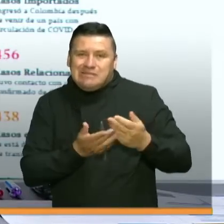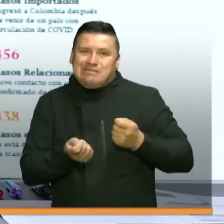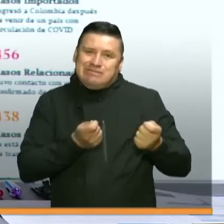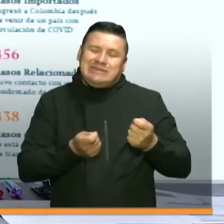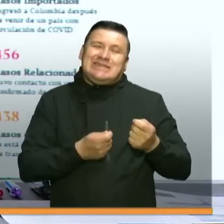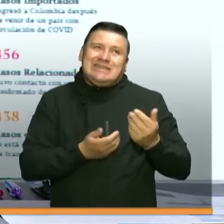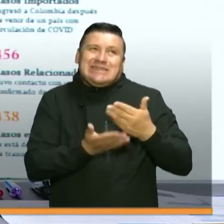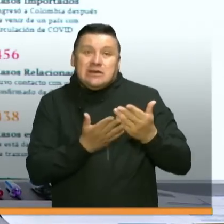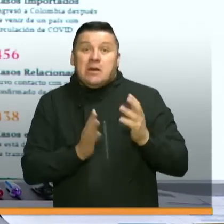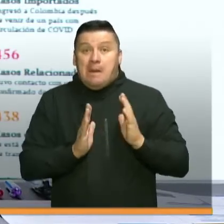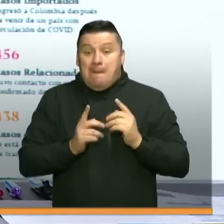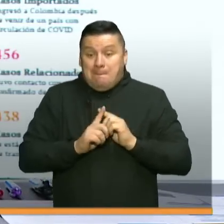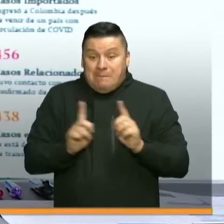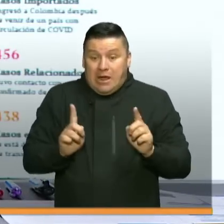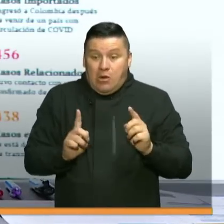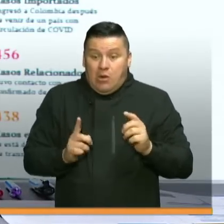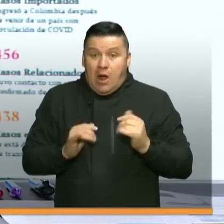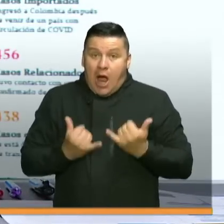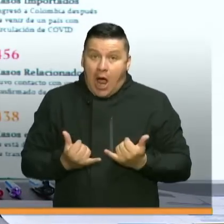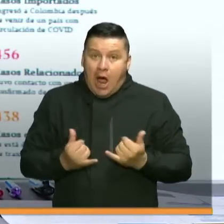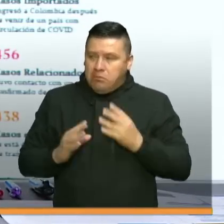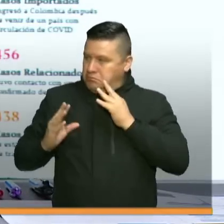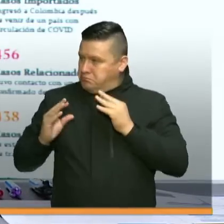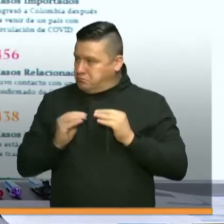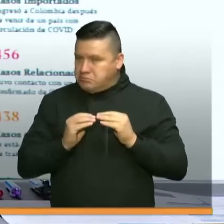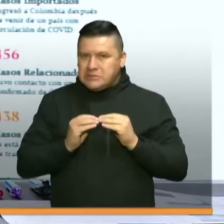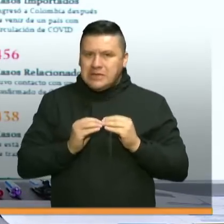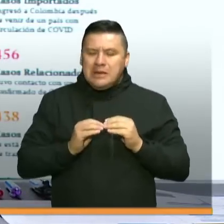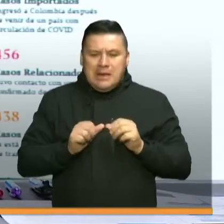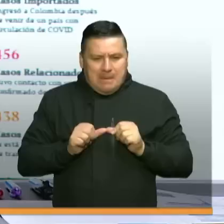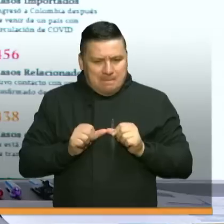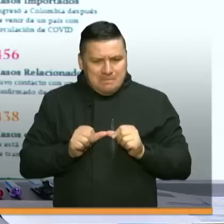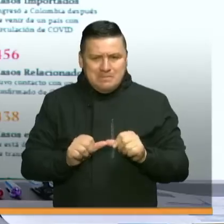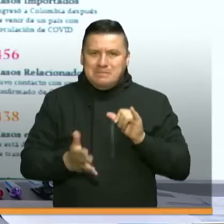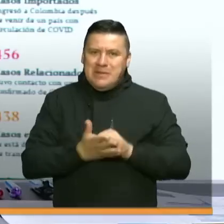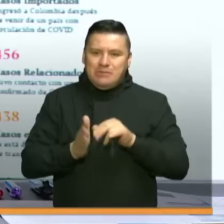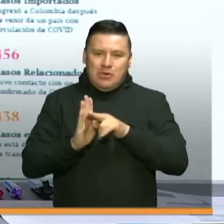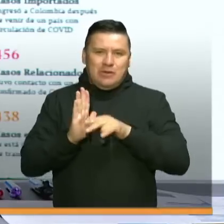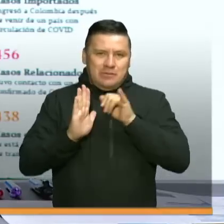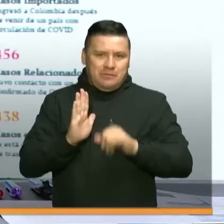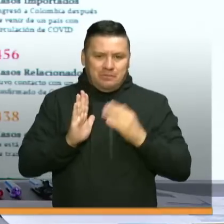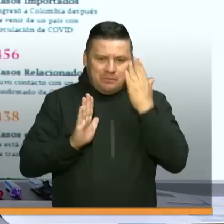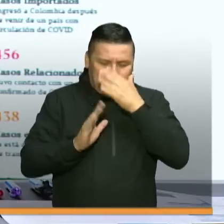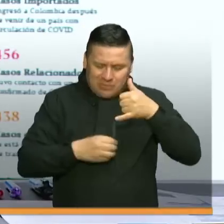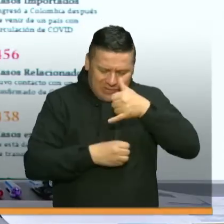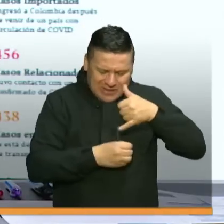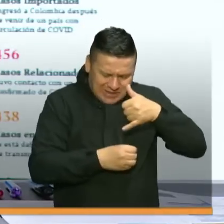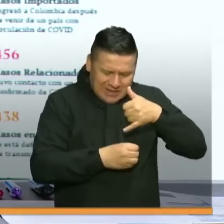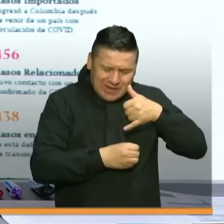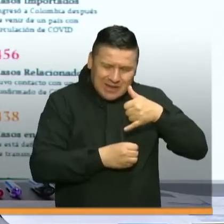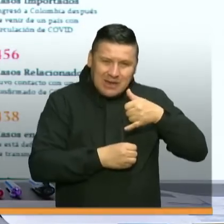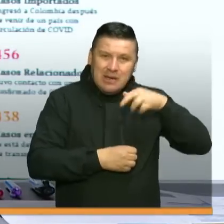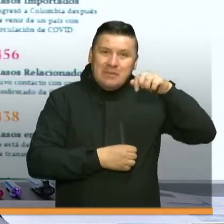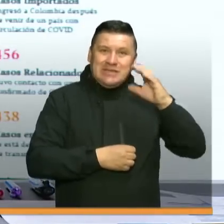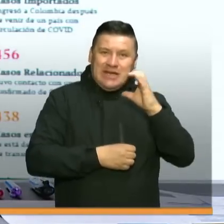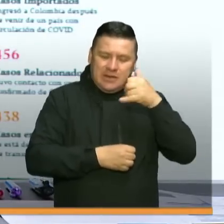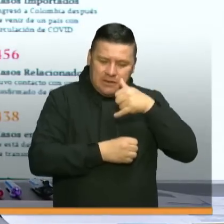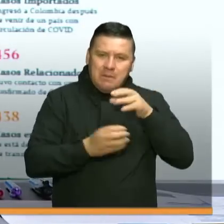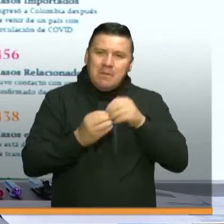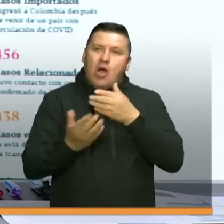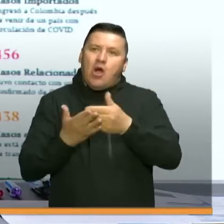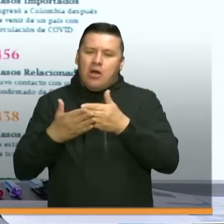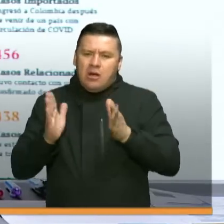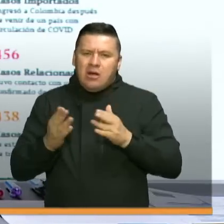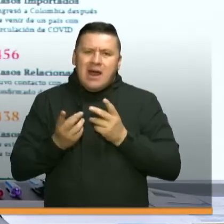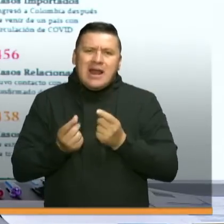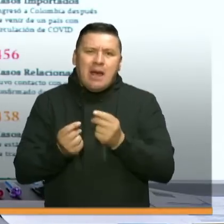yo creo que hemos hecho una armonía entre seguir manteniendo el rigor de las pruebas moleculares PCR y también habilitar las